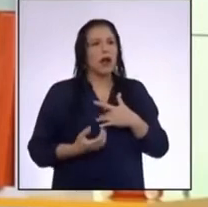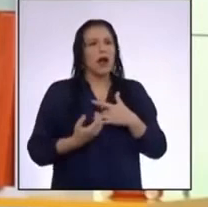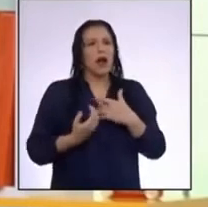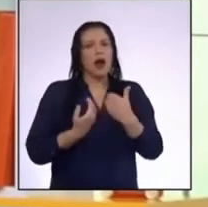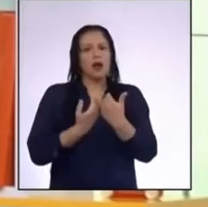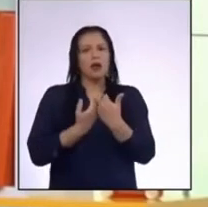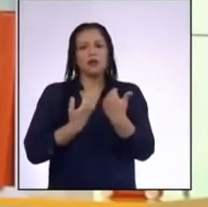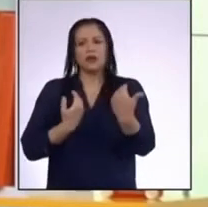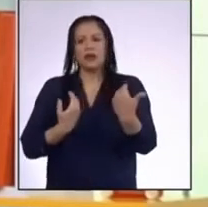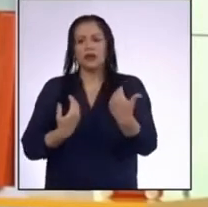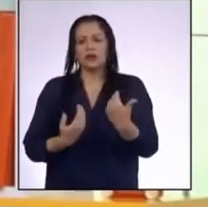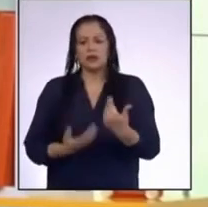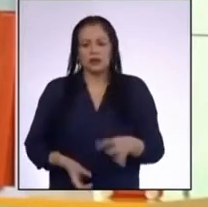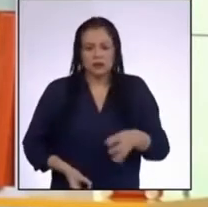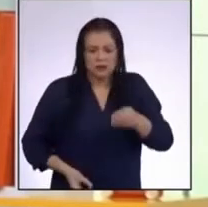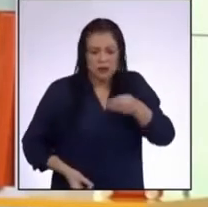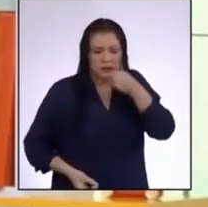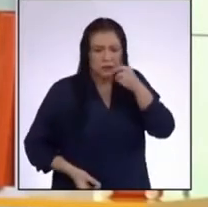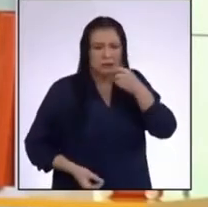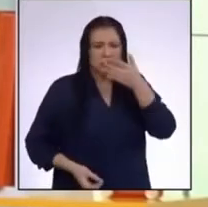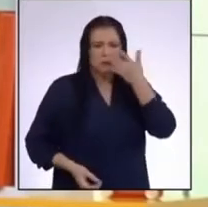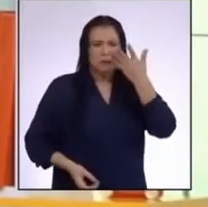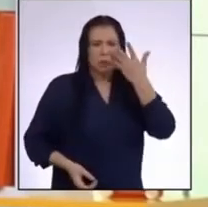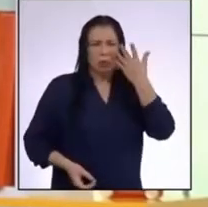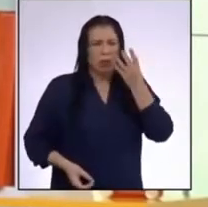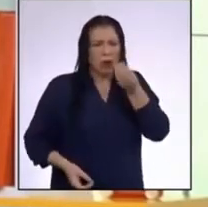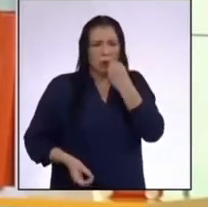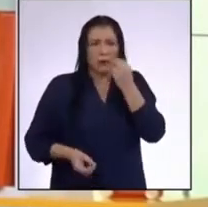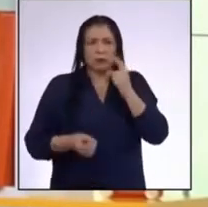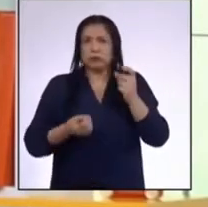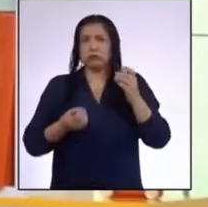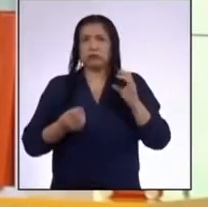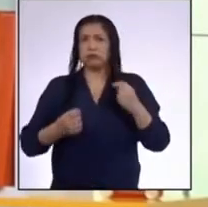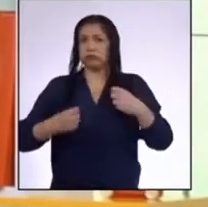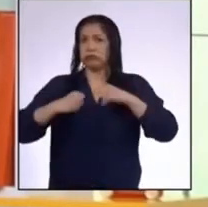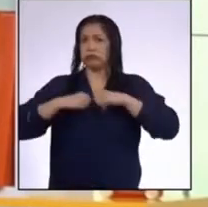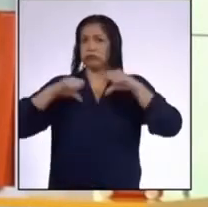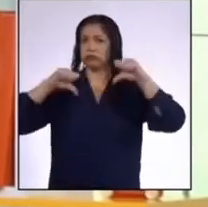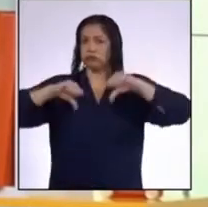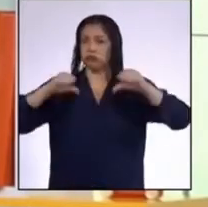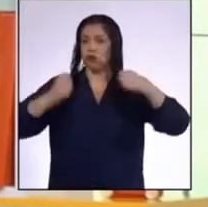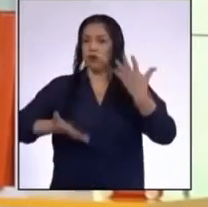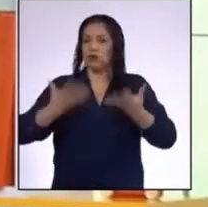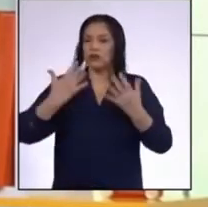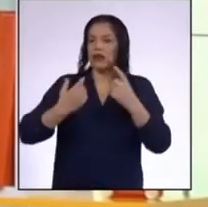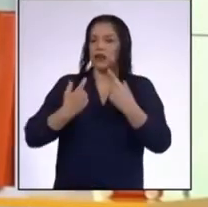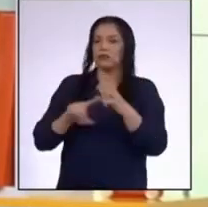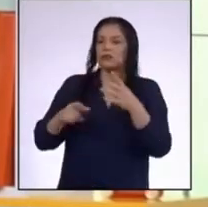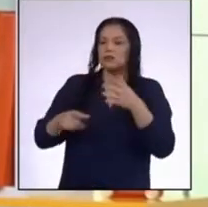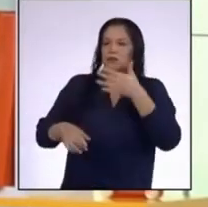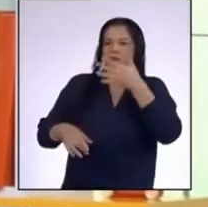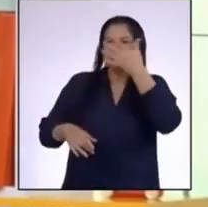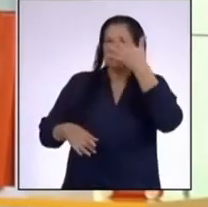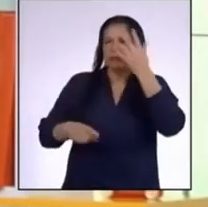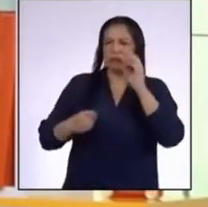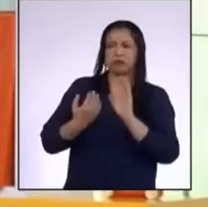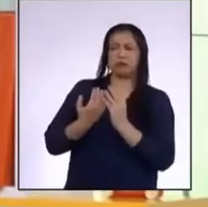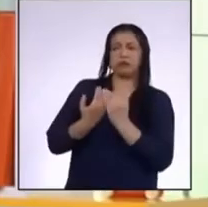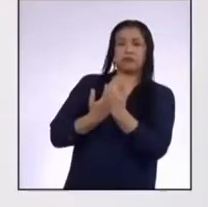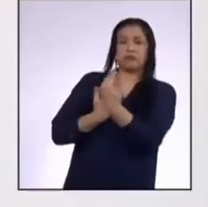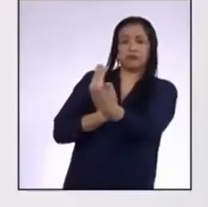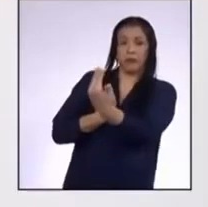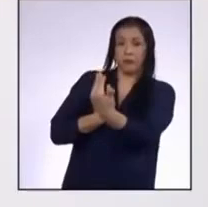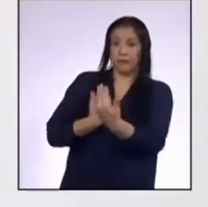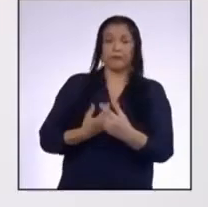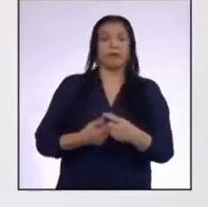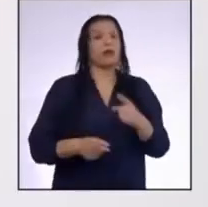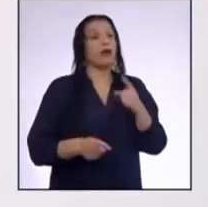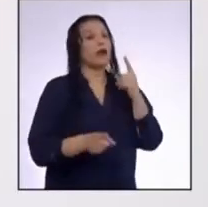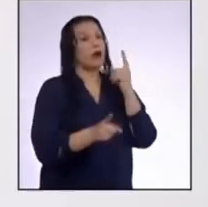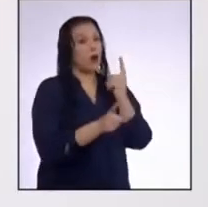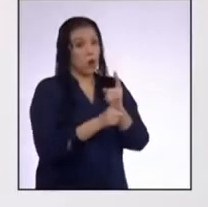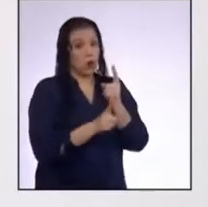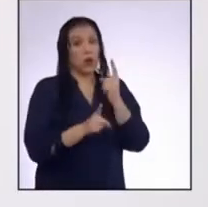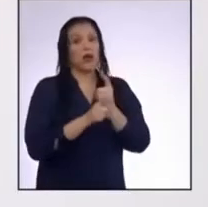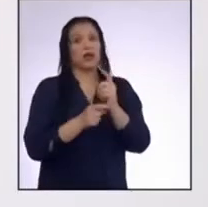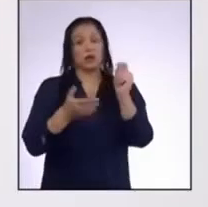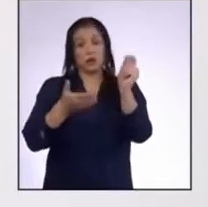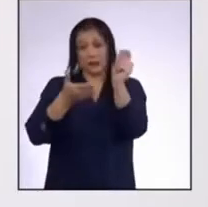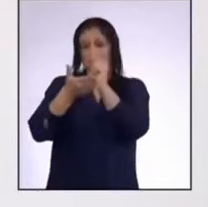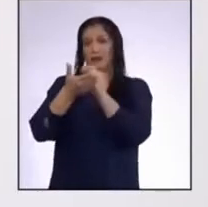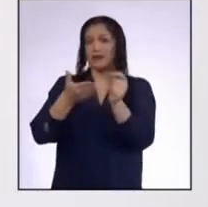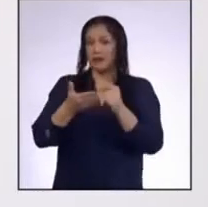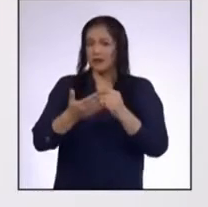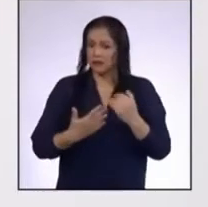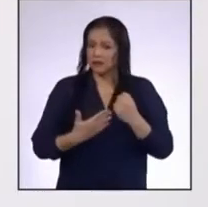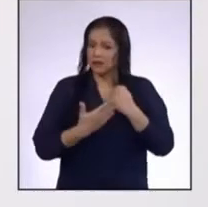de consumir alimentos descompuestos O nos aleja de lugares donde hay elementos tóxicos ¿Es así, maestra? Este texto